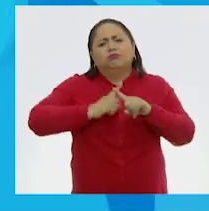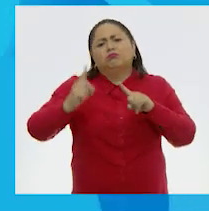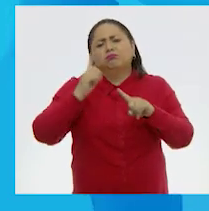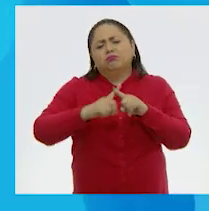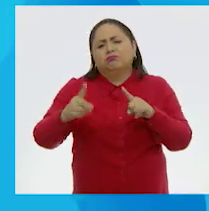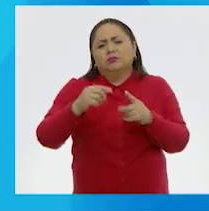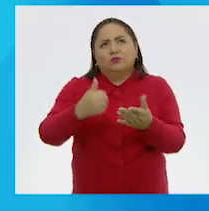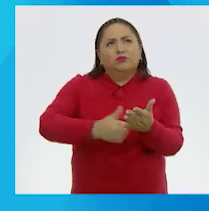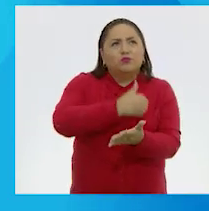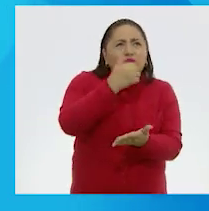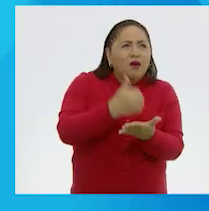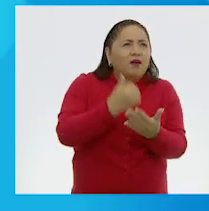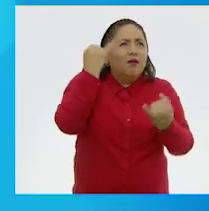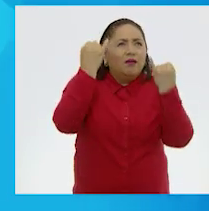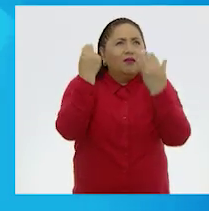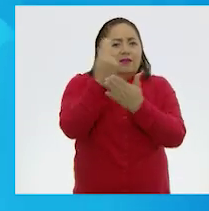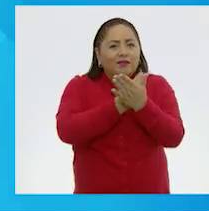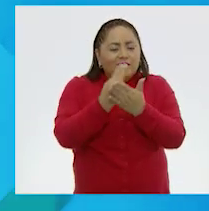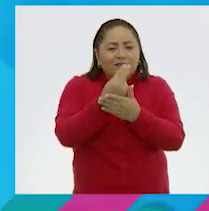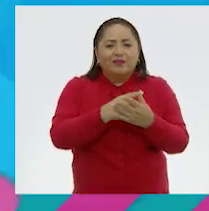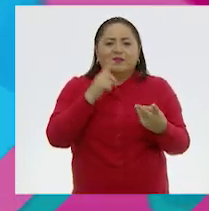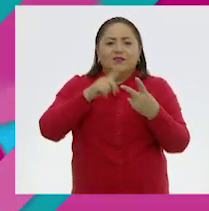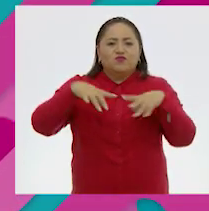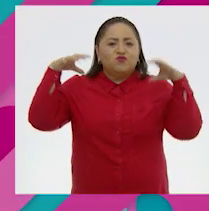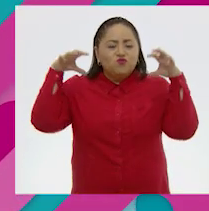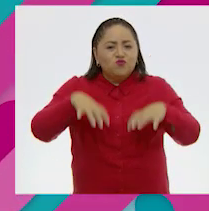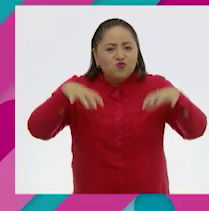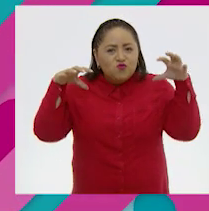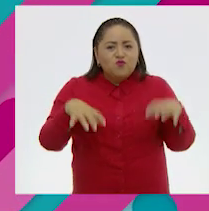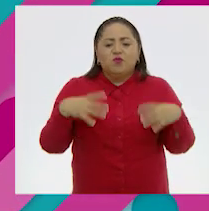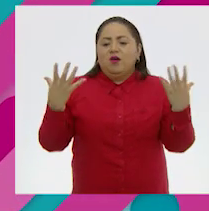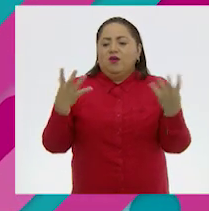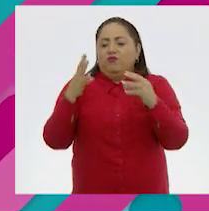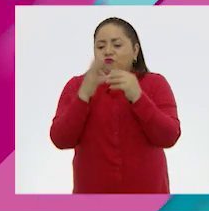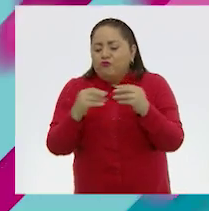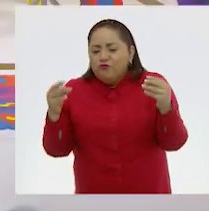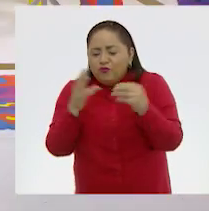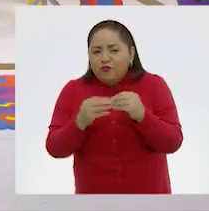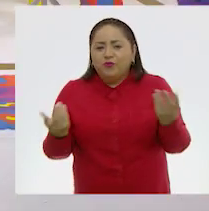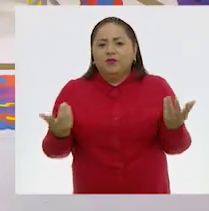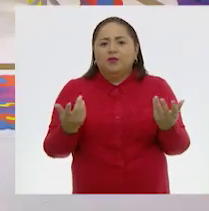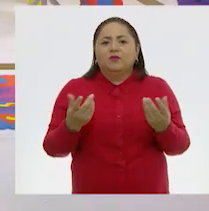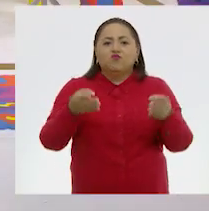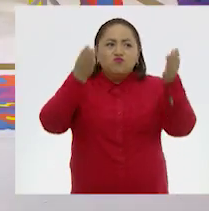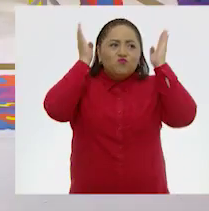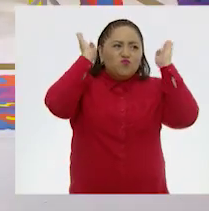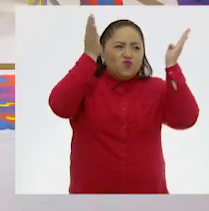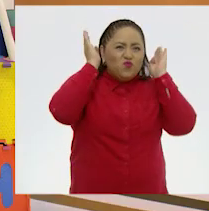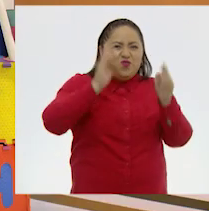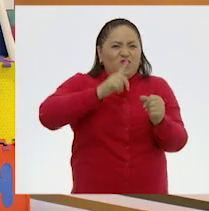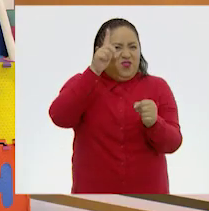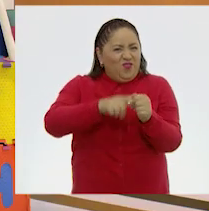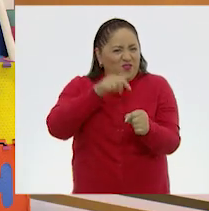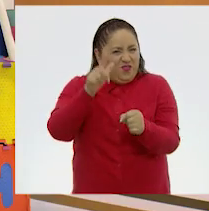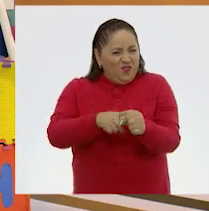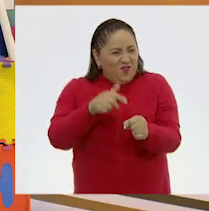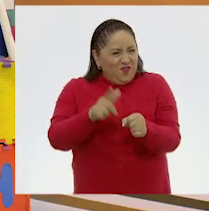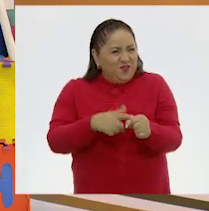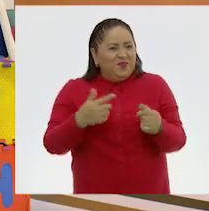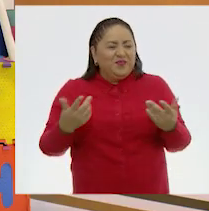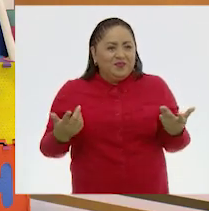ciudades, lluvias y frutas, burros de colores,